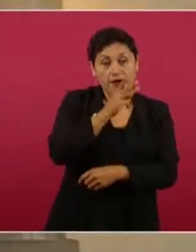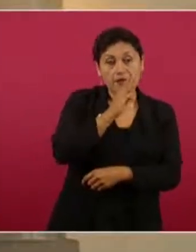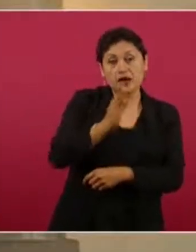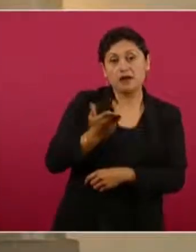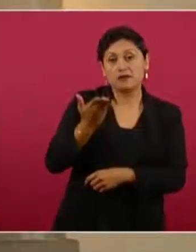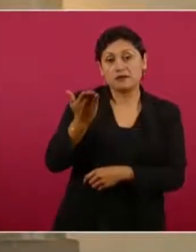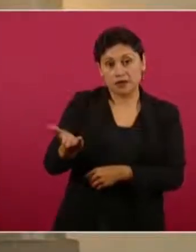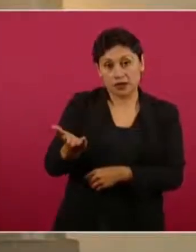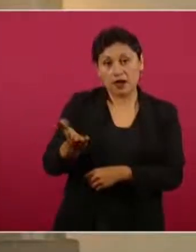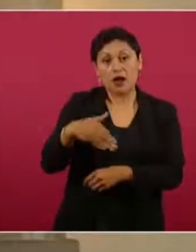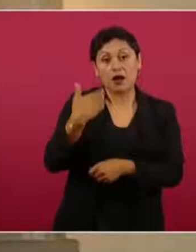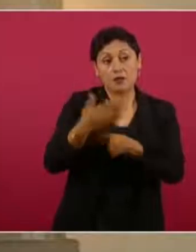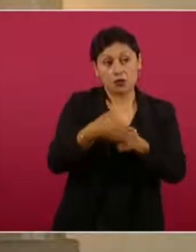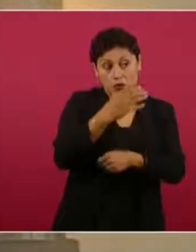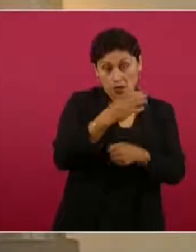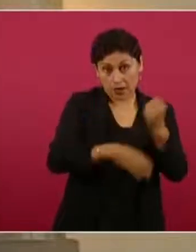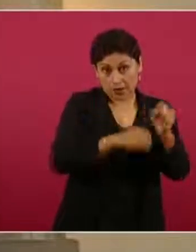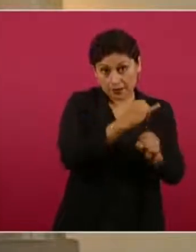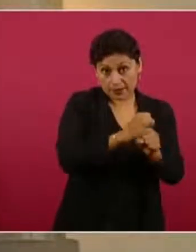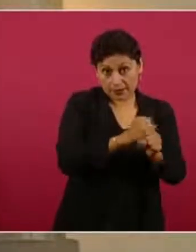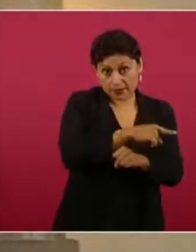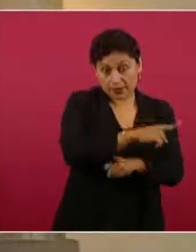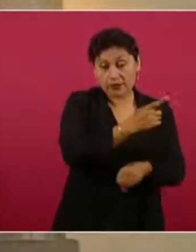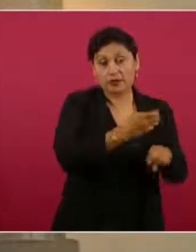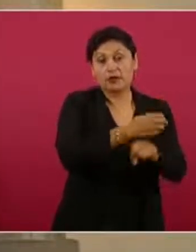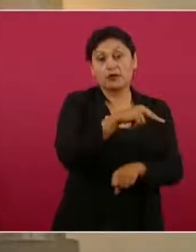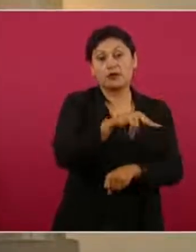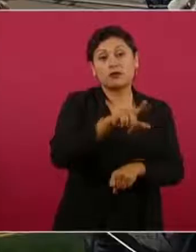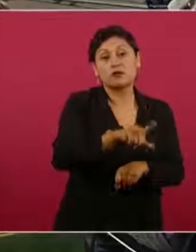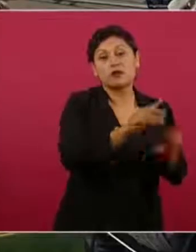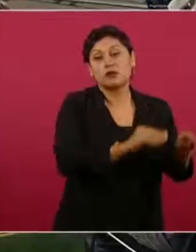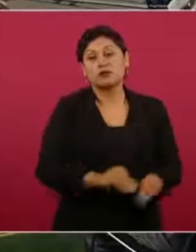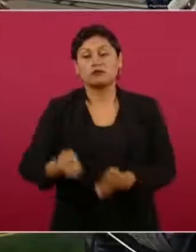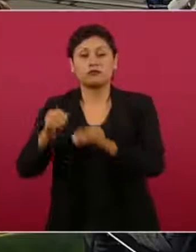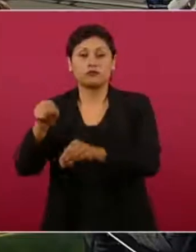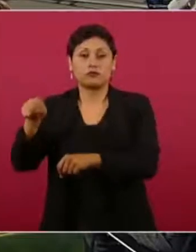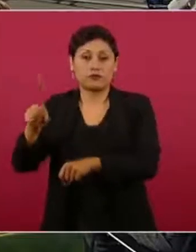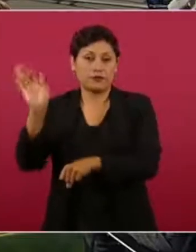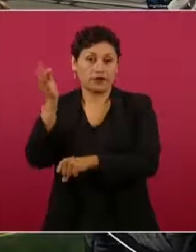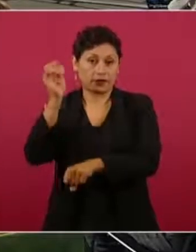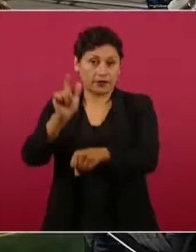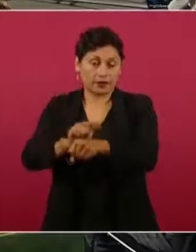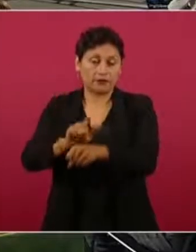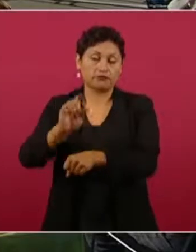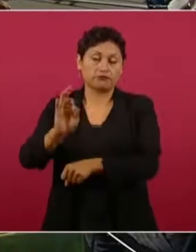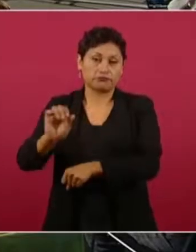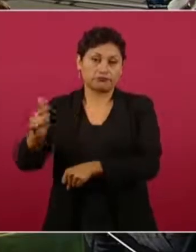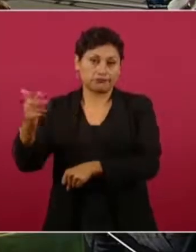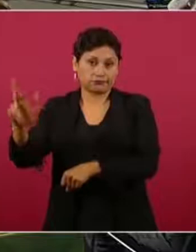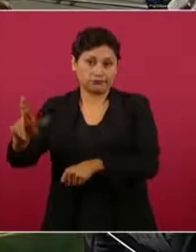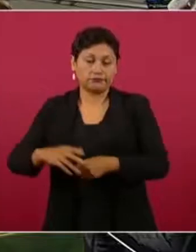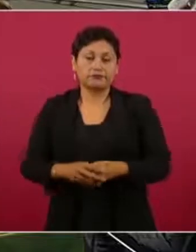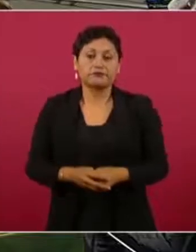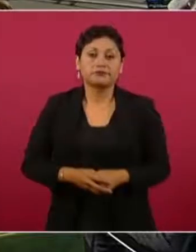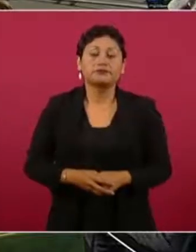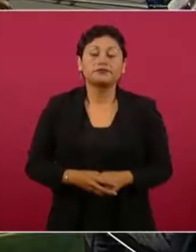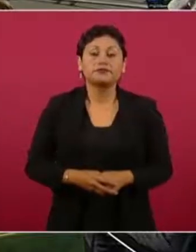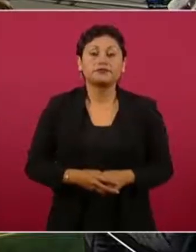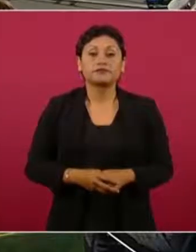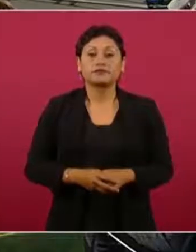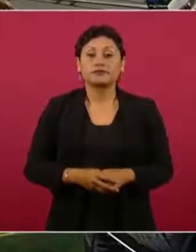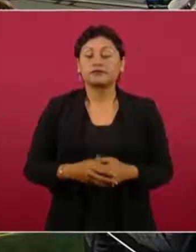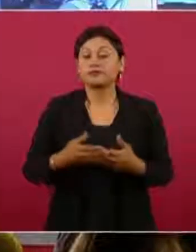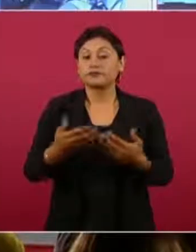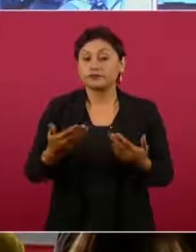de atracción en virtud de la petición de los padres de Debiani Escobar. En el caso del